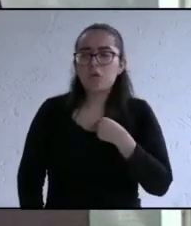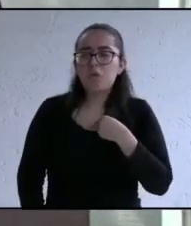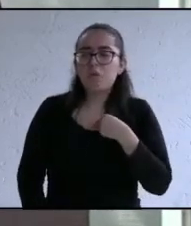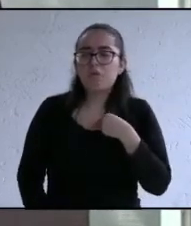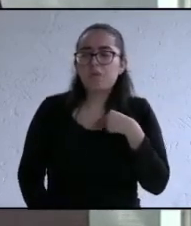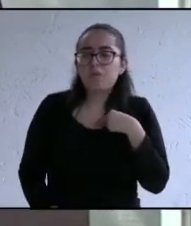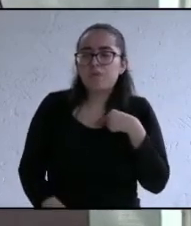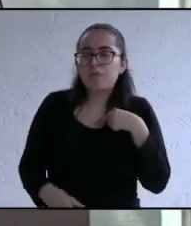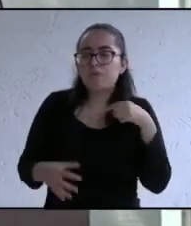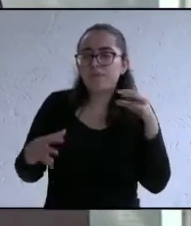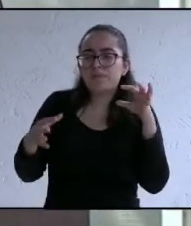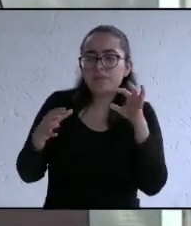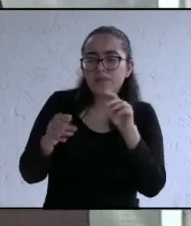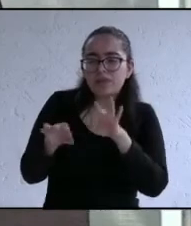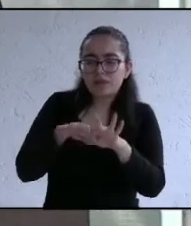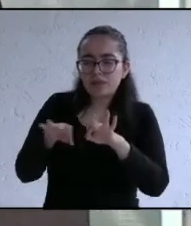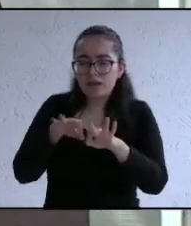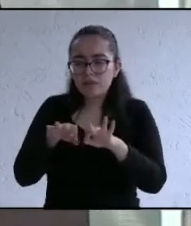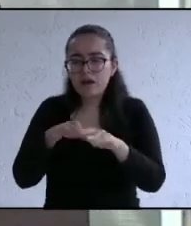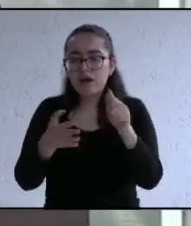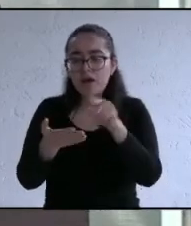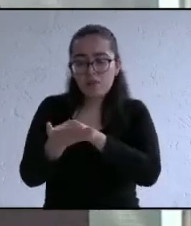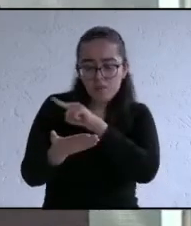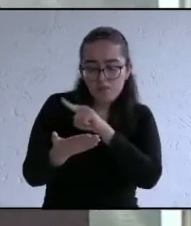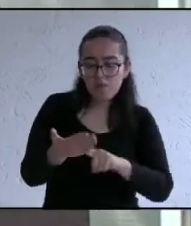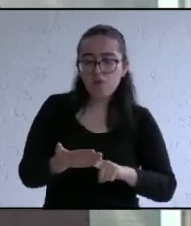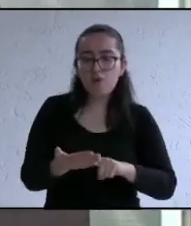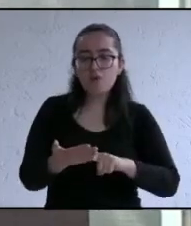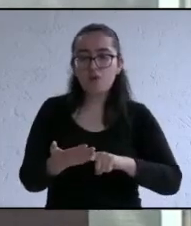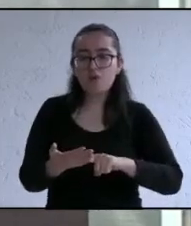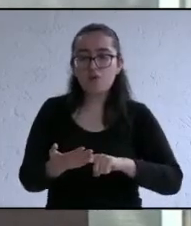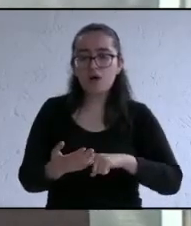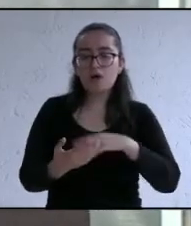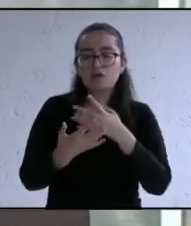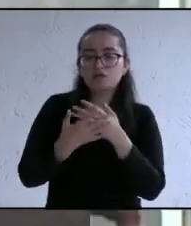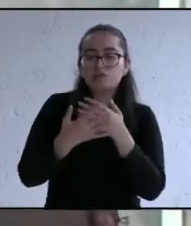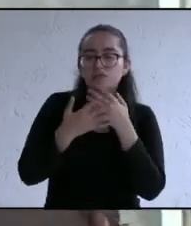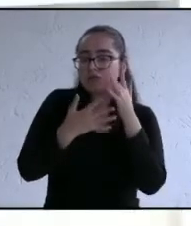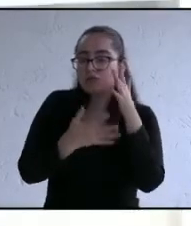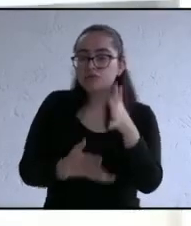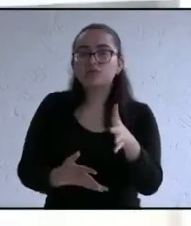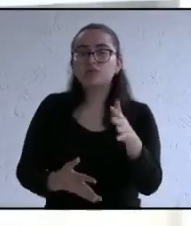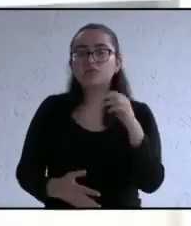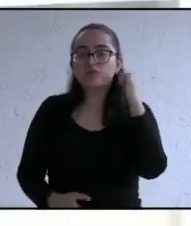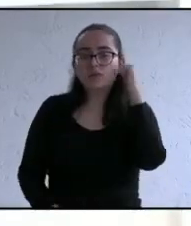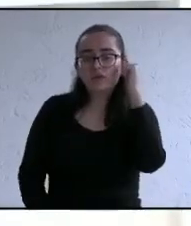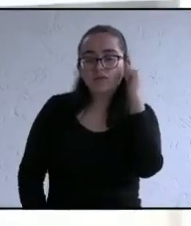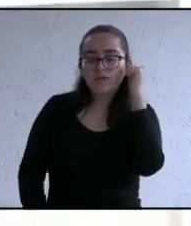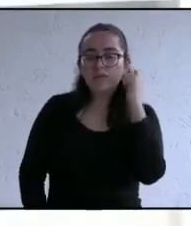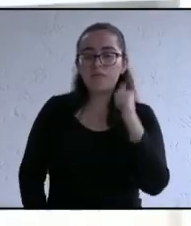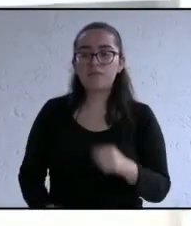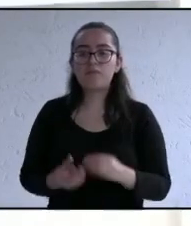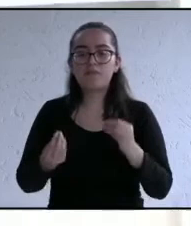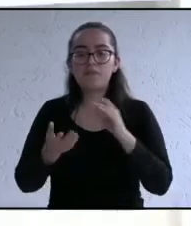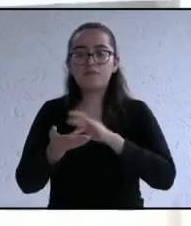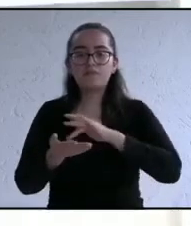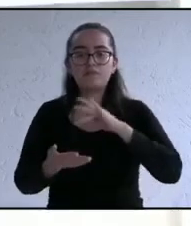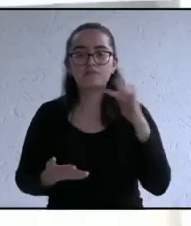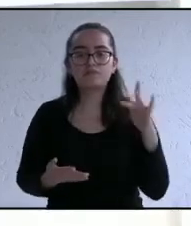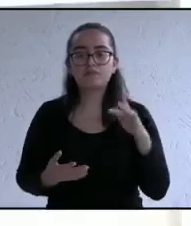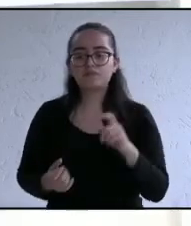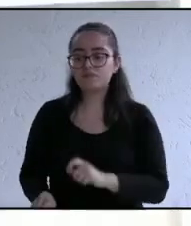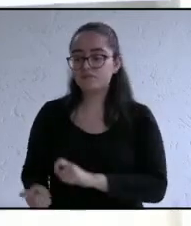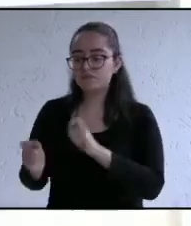para el pueblo vota por la esperanza de actopan vota por morena muchísimas gracias candidata ahora le toca el